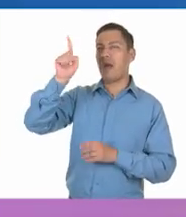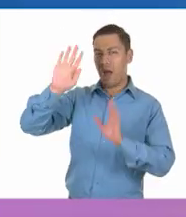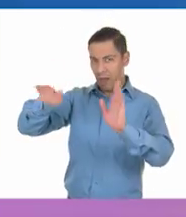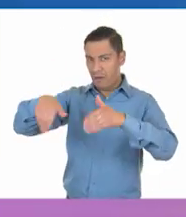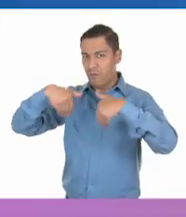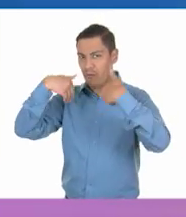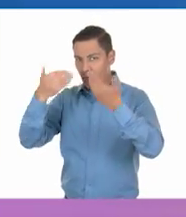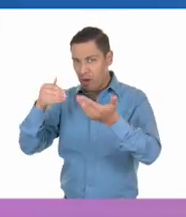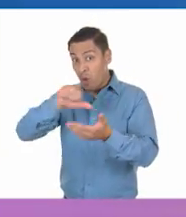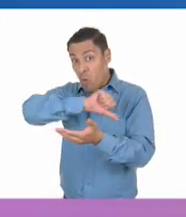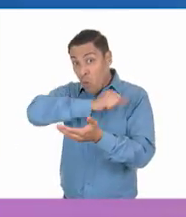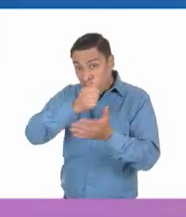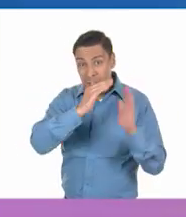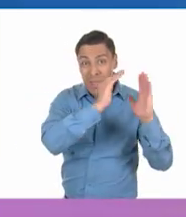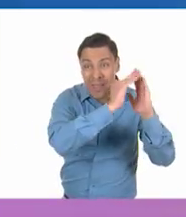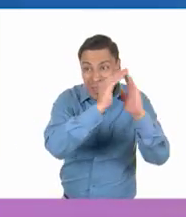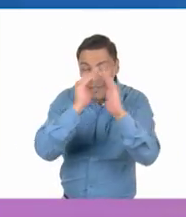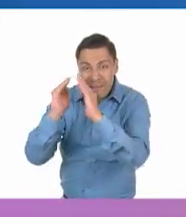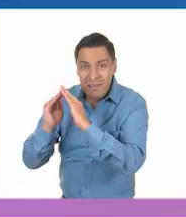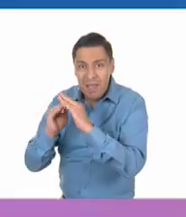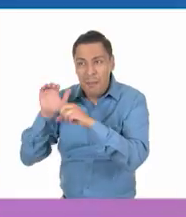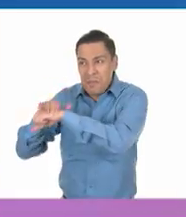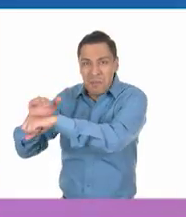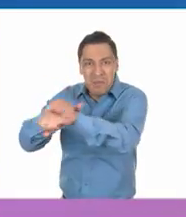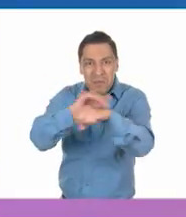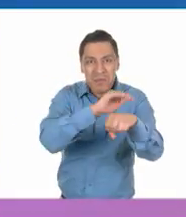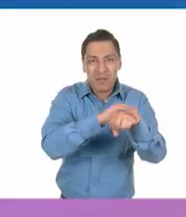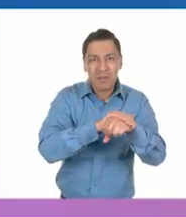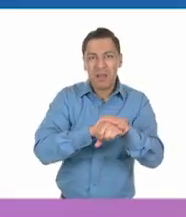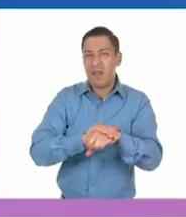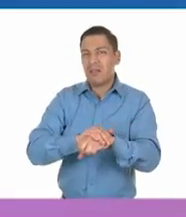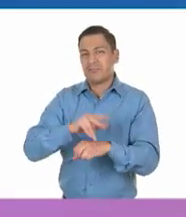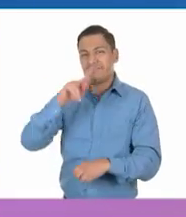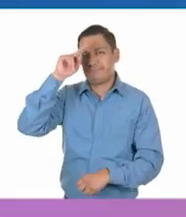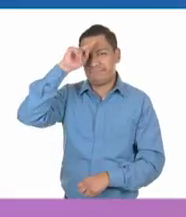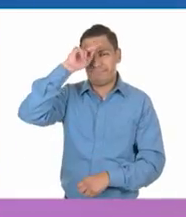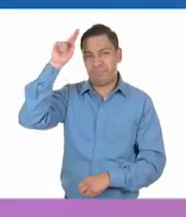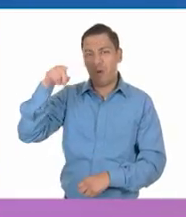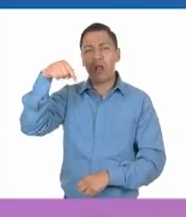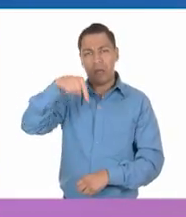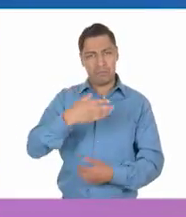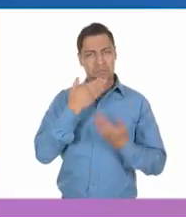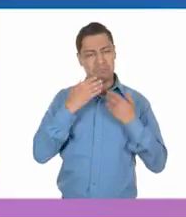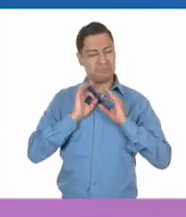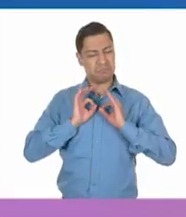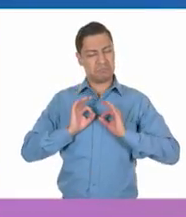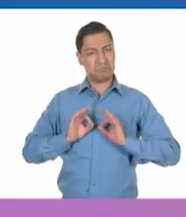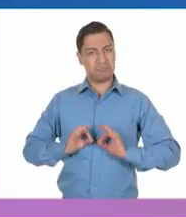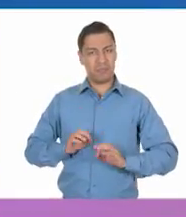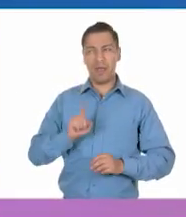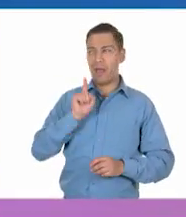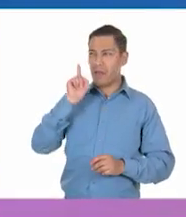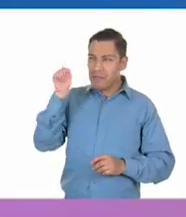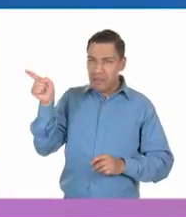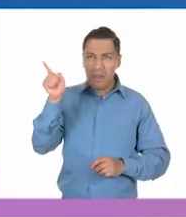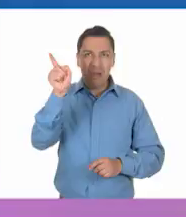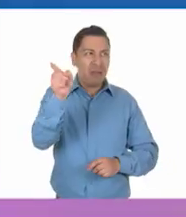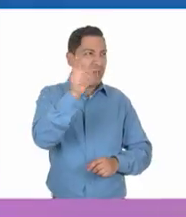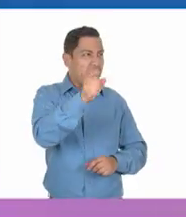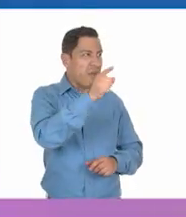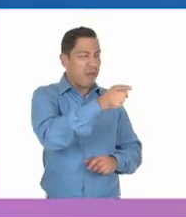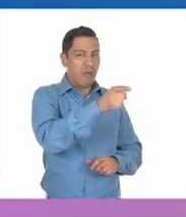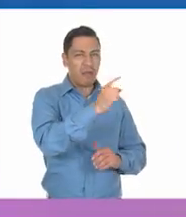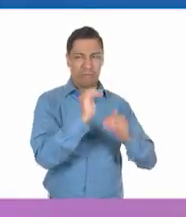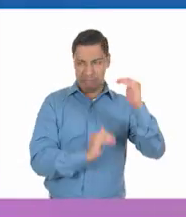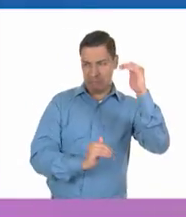en las que se pueden encontrar nuestros amigos y amigas o de las cosas tan feas que pueden suceder por la desigualdad social y